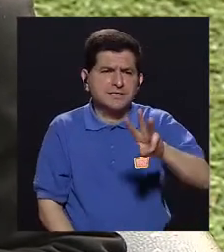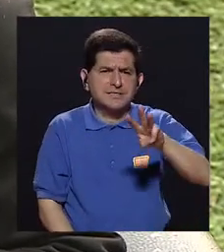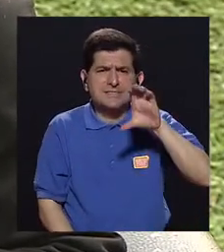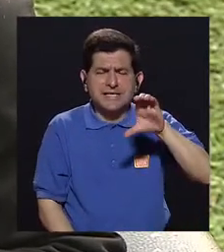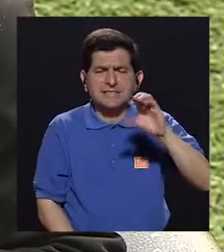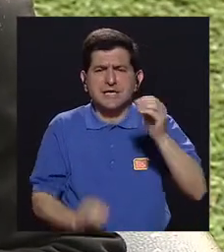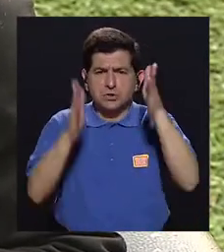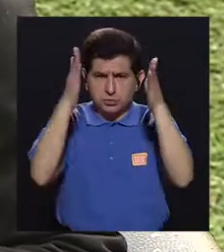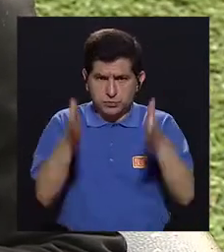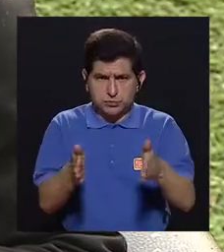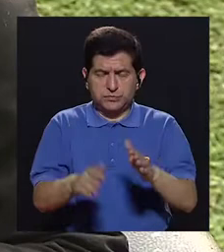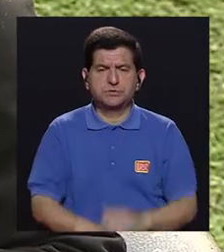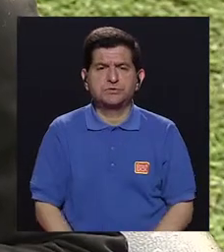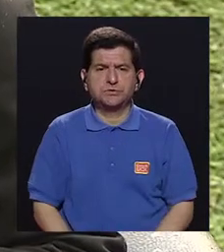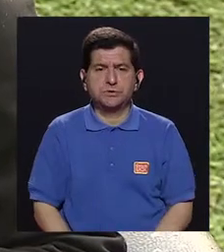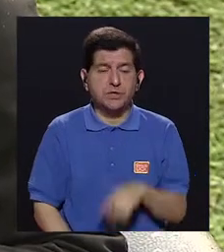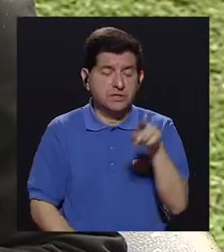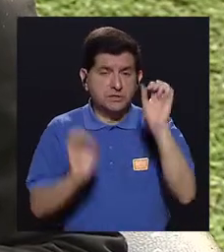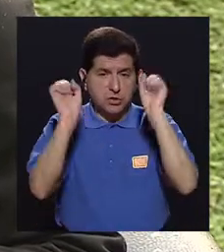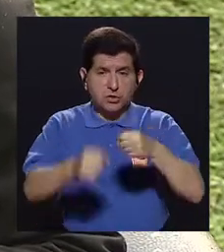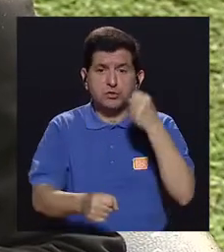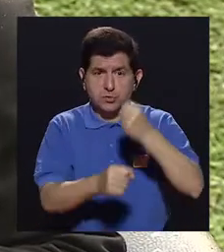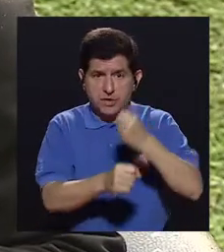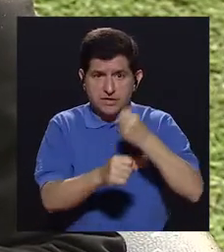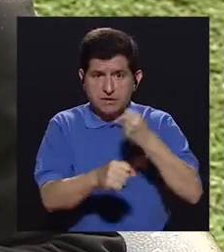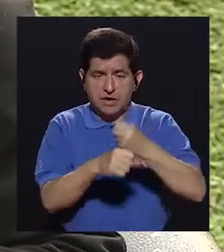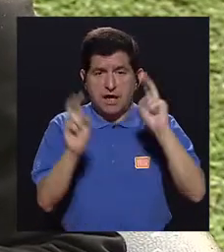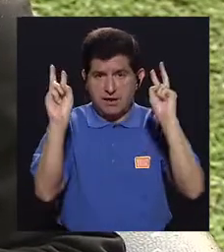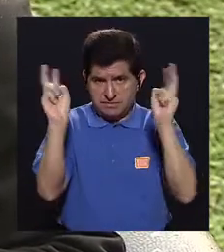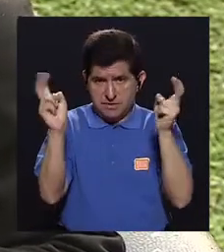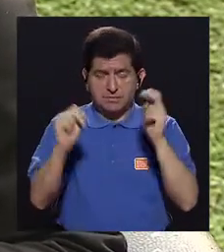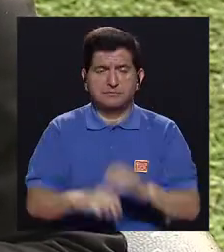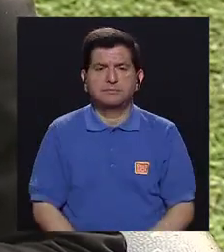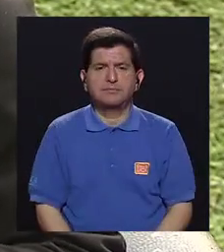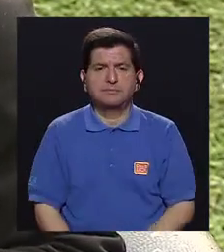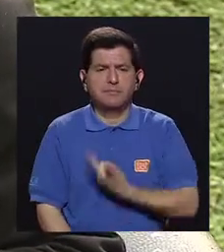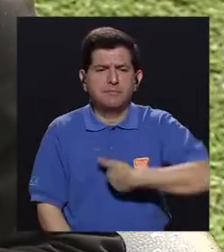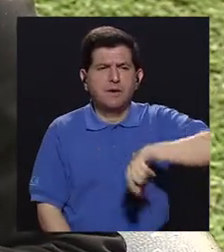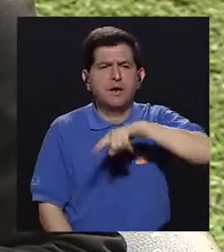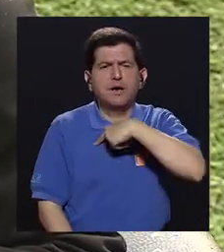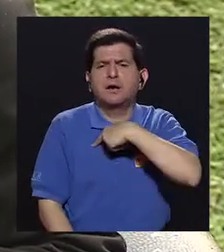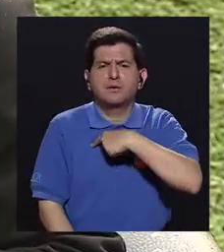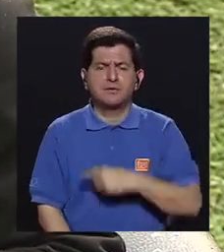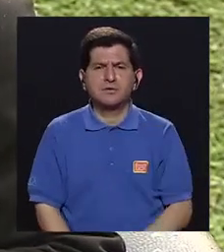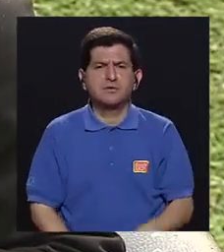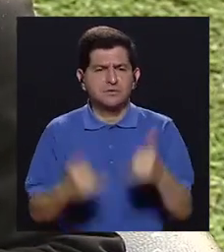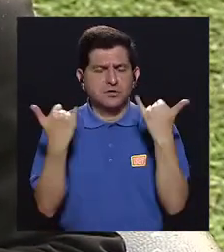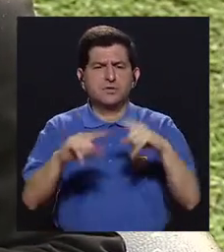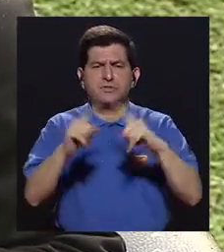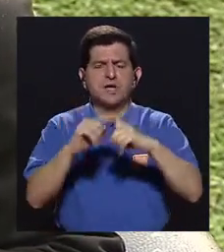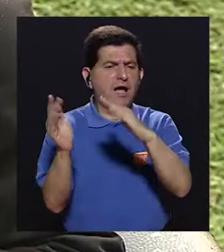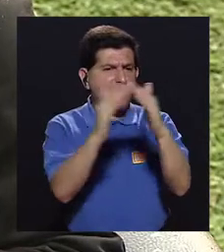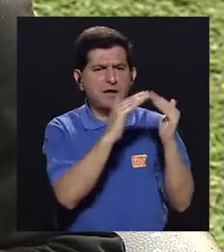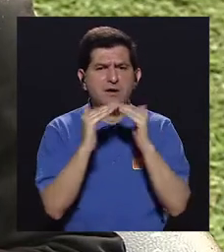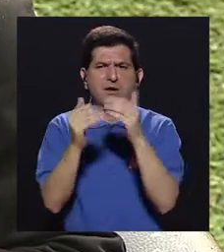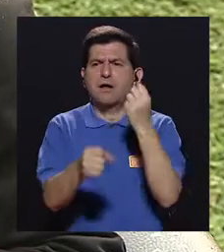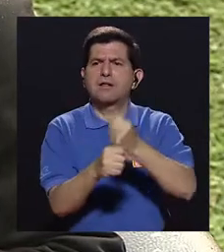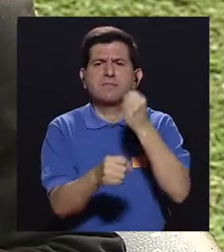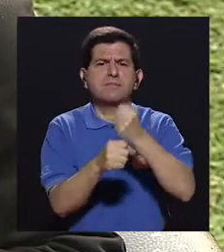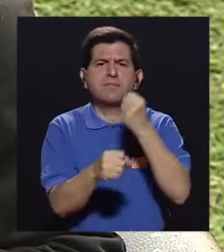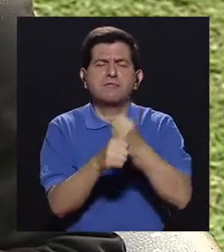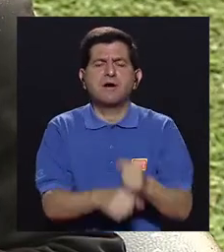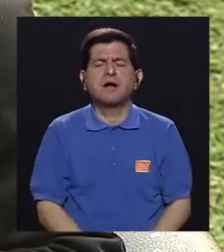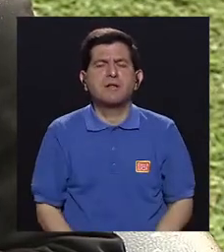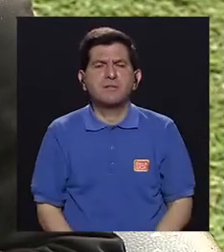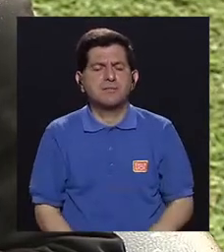docentes para que puedan trabajar esta temática. Y hemos estado en varias comunidades trabajando a